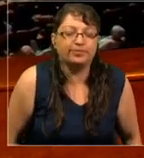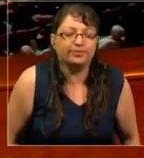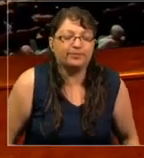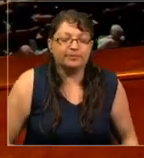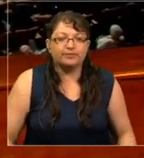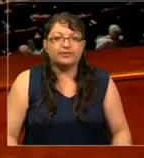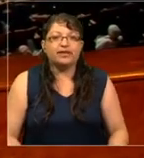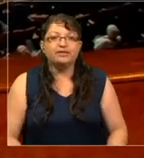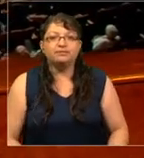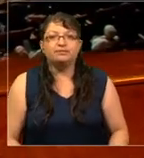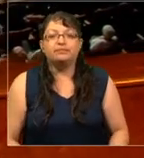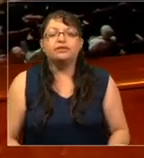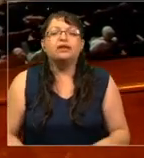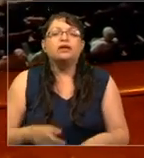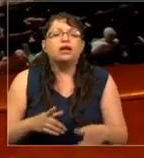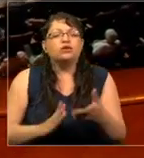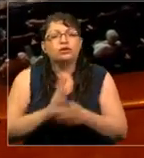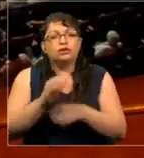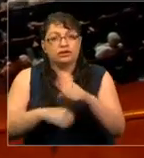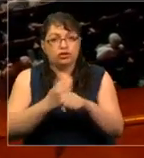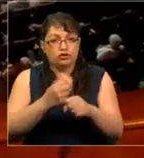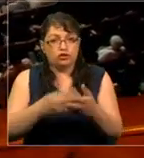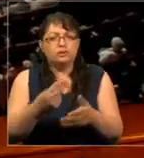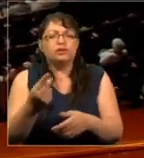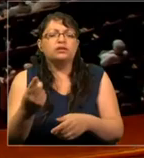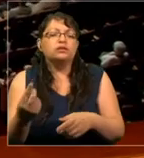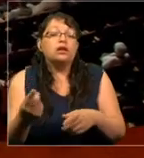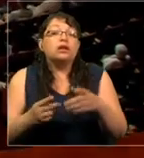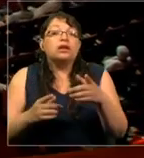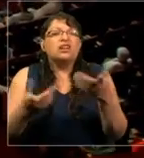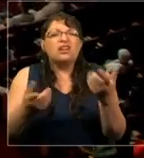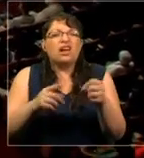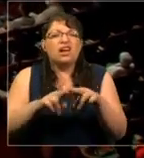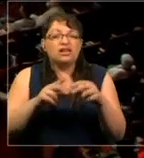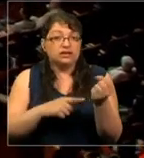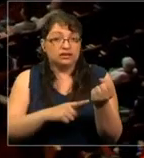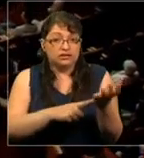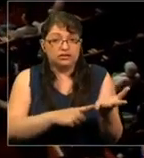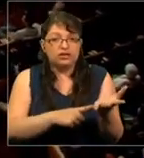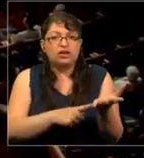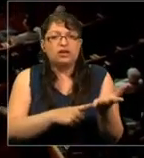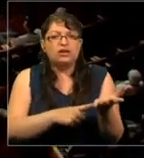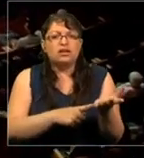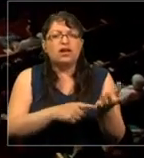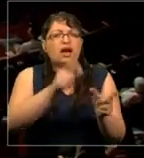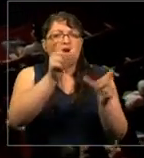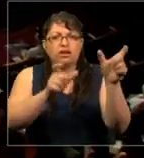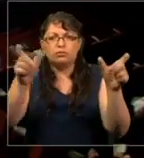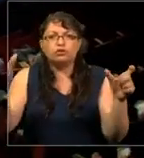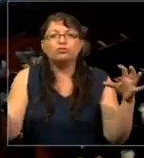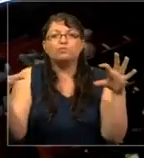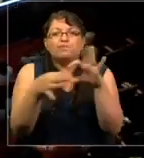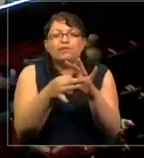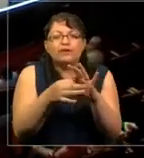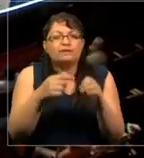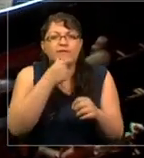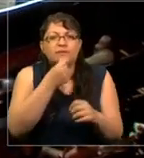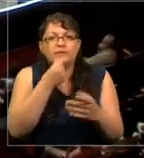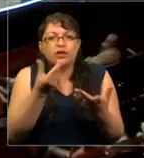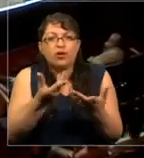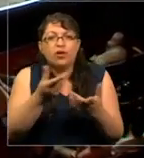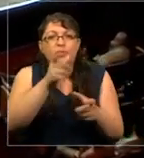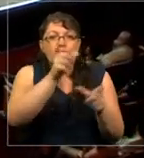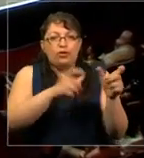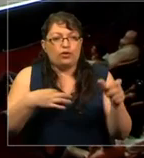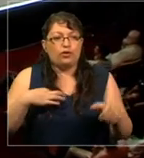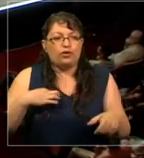Fund2Action nació en el 2012 y lo que hace la tecnología es conectar a las personas fácilmente con los ciudadanos